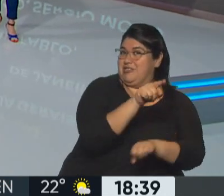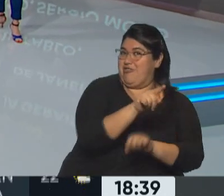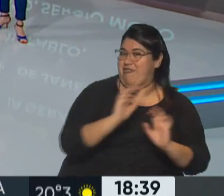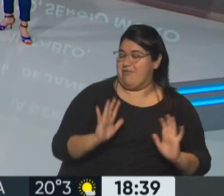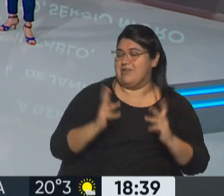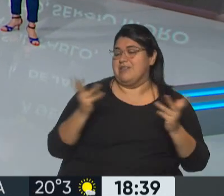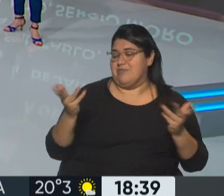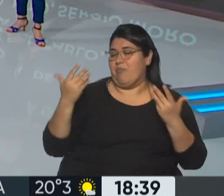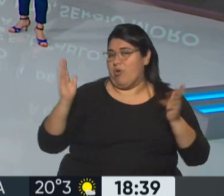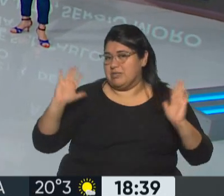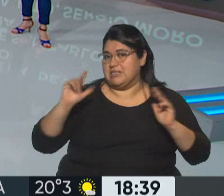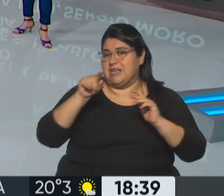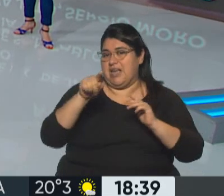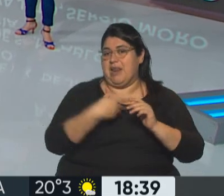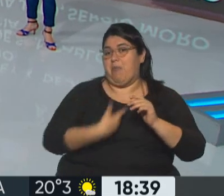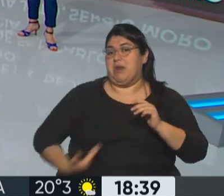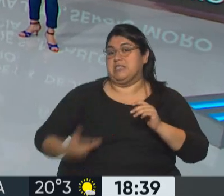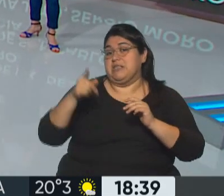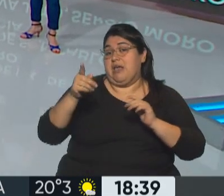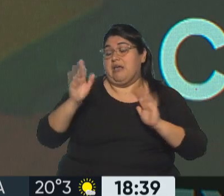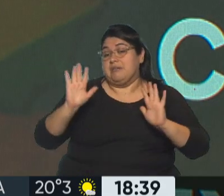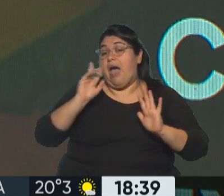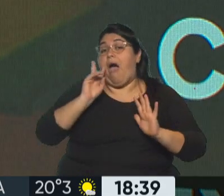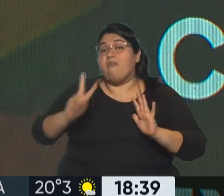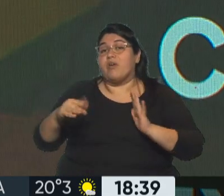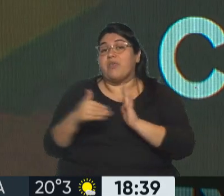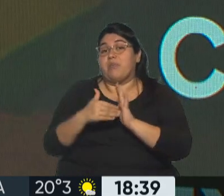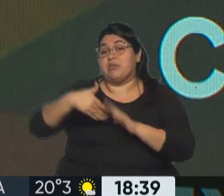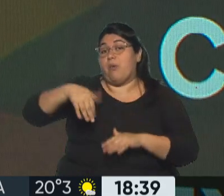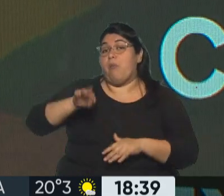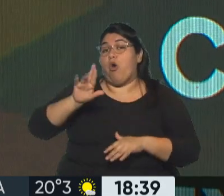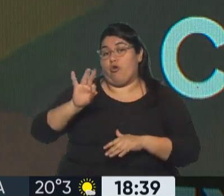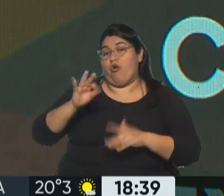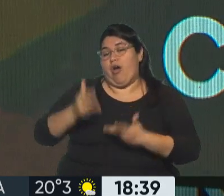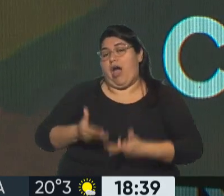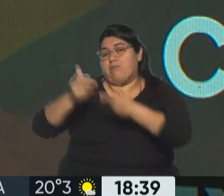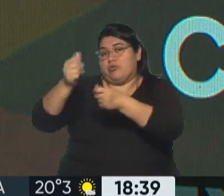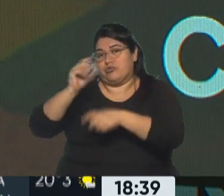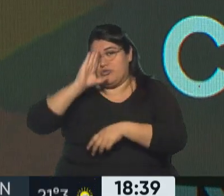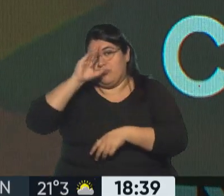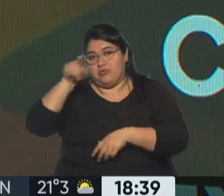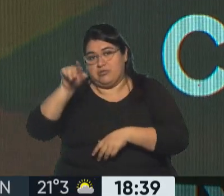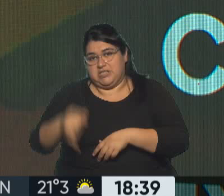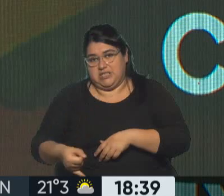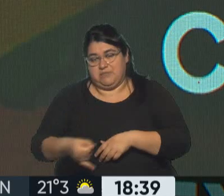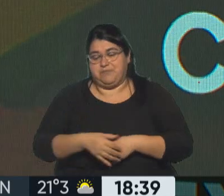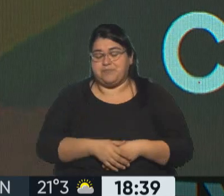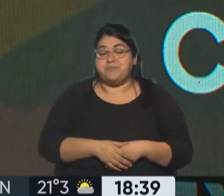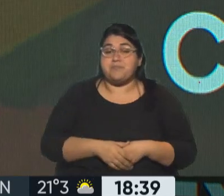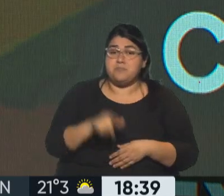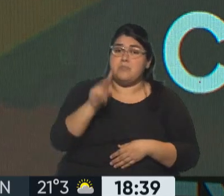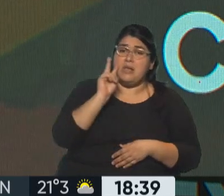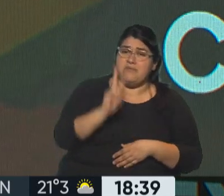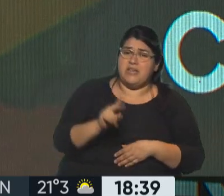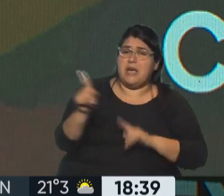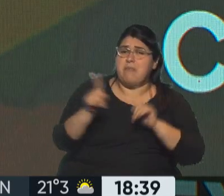posiblemente se convierta en presidente, así que un Sergio Moro que también salió a respaldarlo a Bolsonaro. Ahí veíamos también